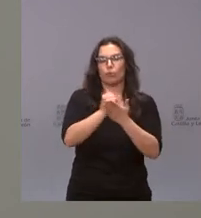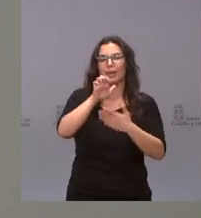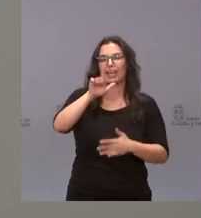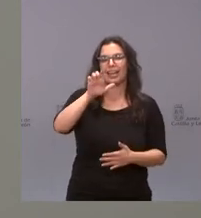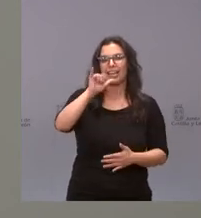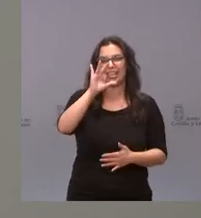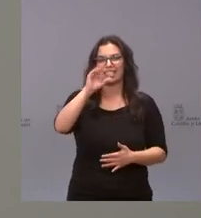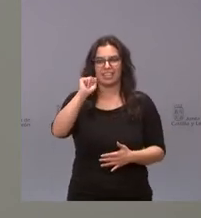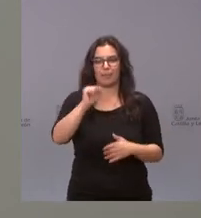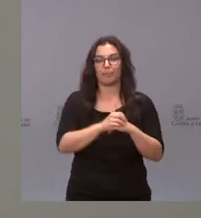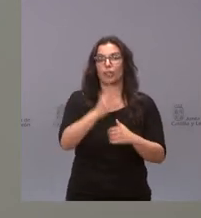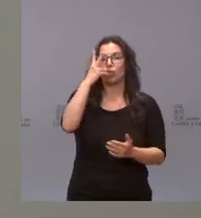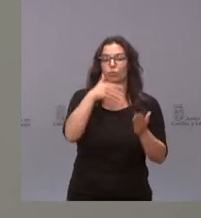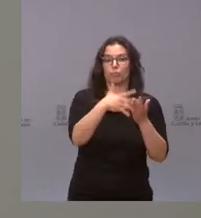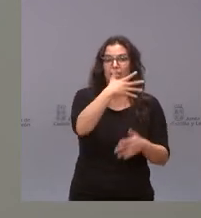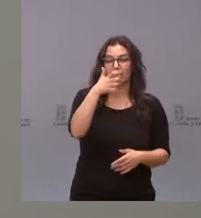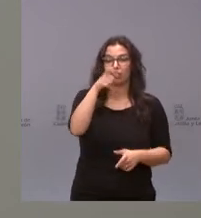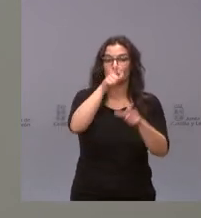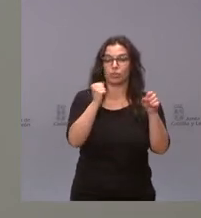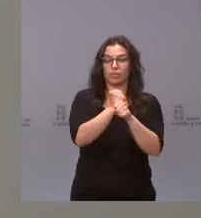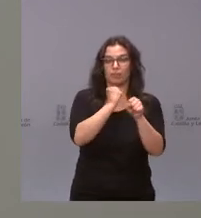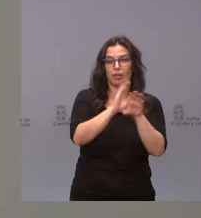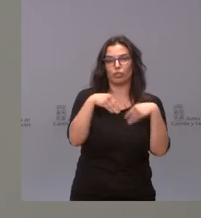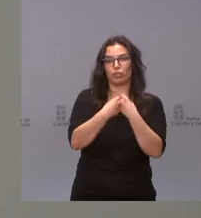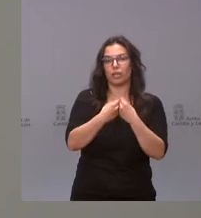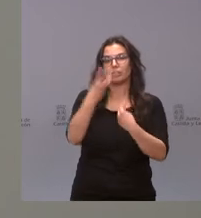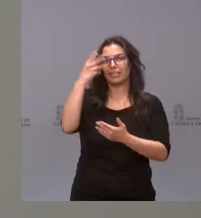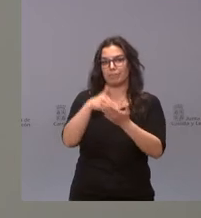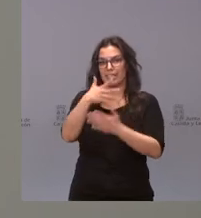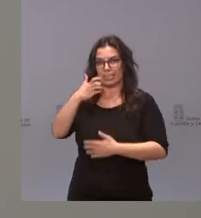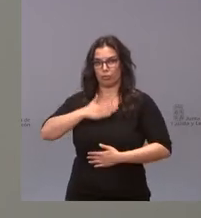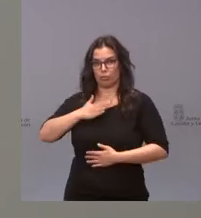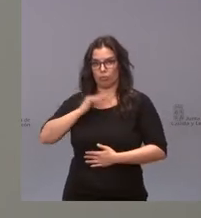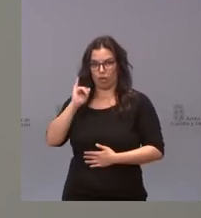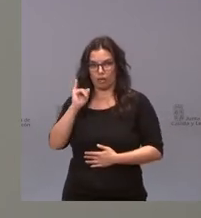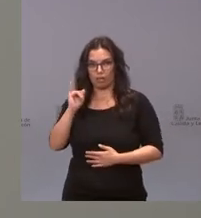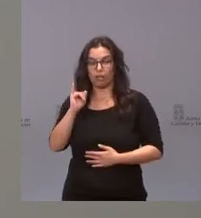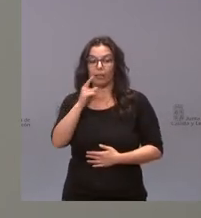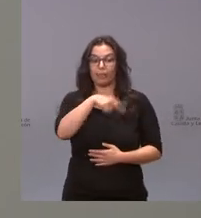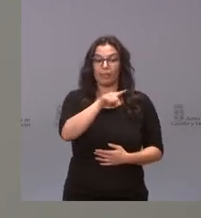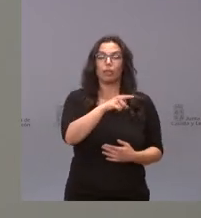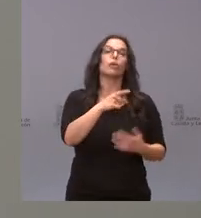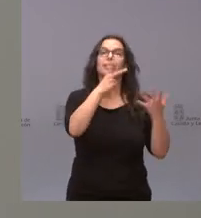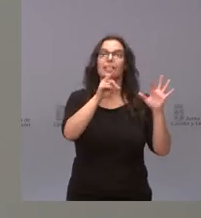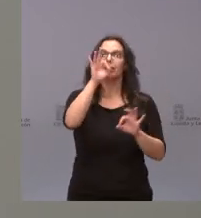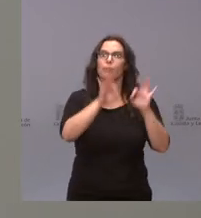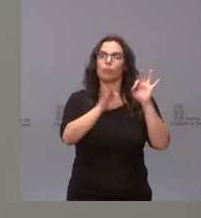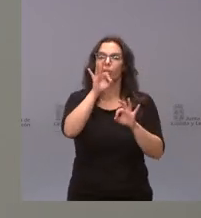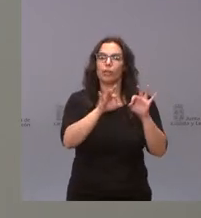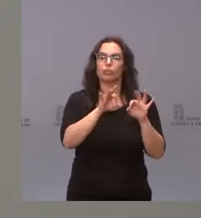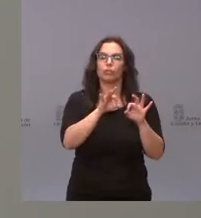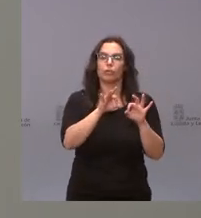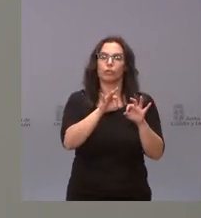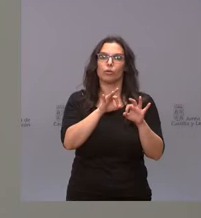Dos mil quinientos trabajadores, del total de tres mil quinientos que tenemos aproximadamente, el 70 por ciento se realizaron